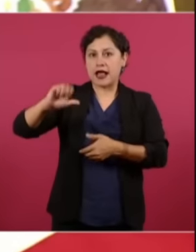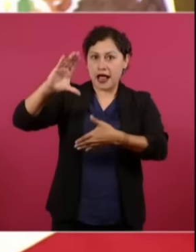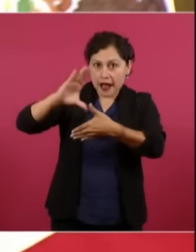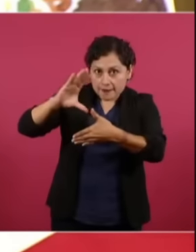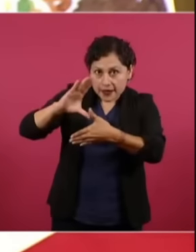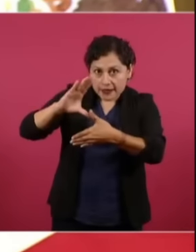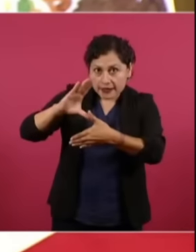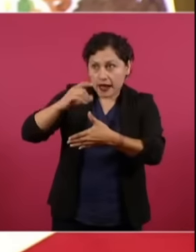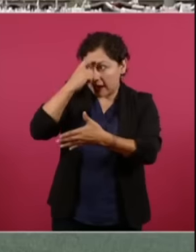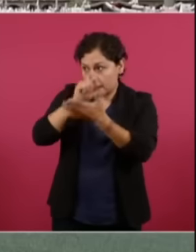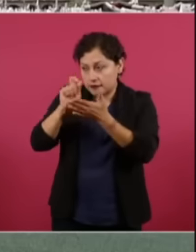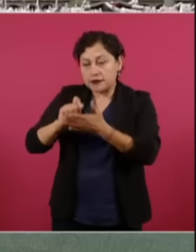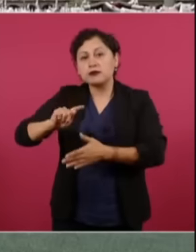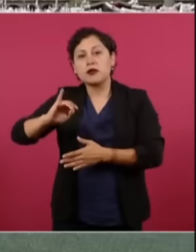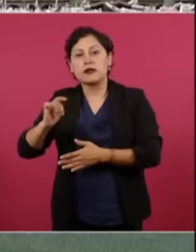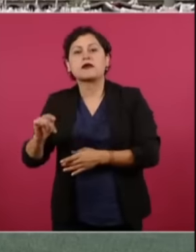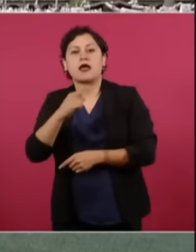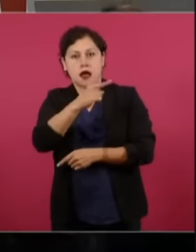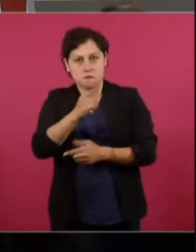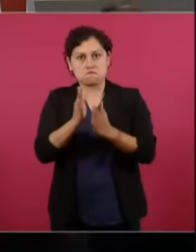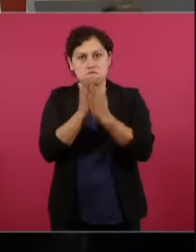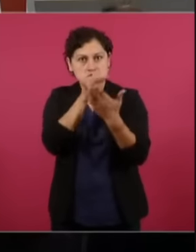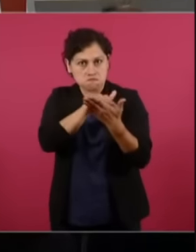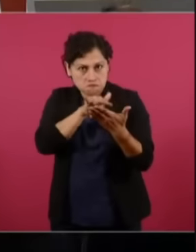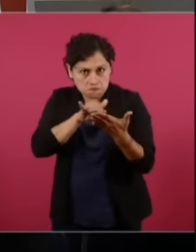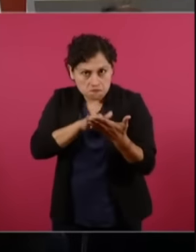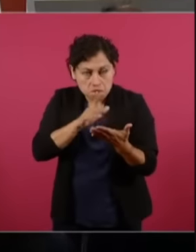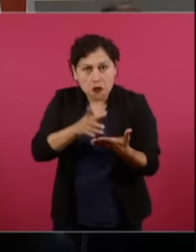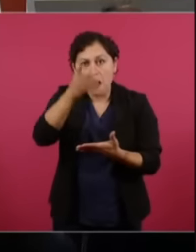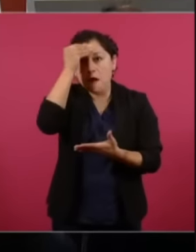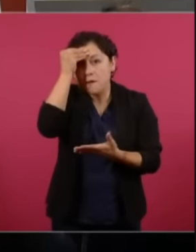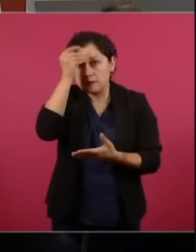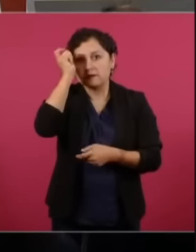fundó esa gran nación a partir de la democracia